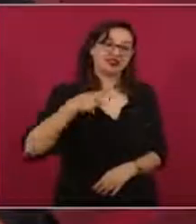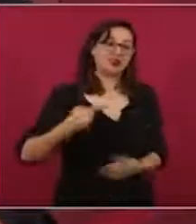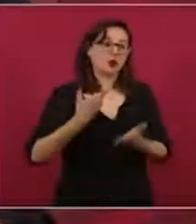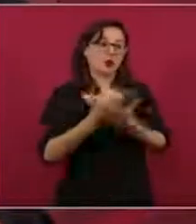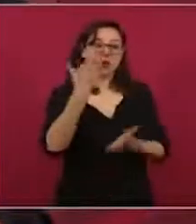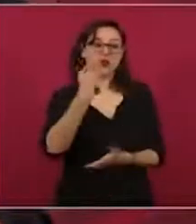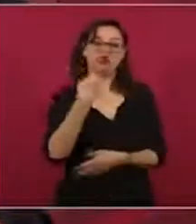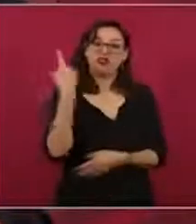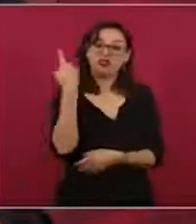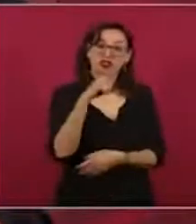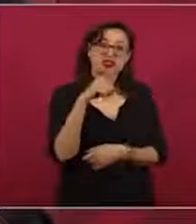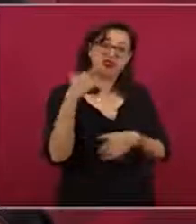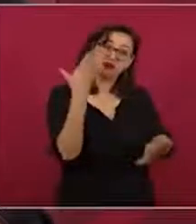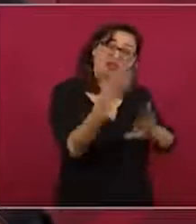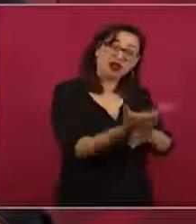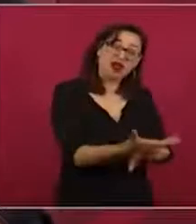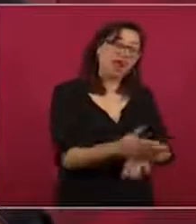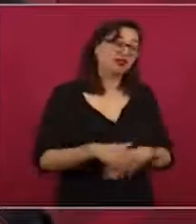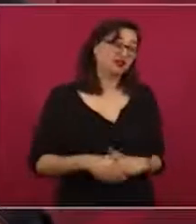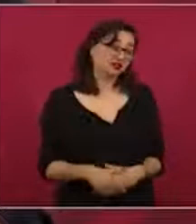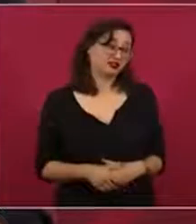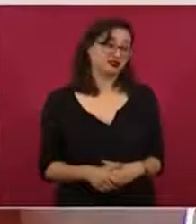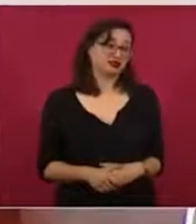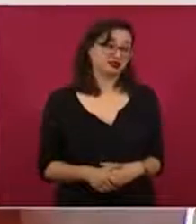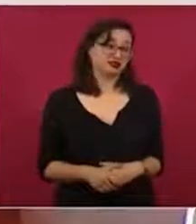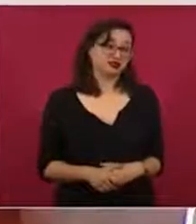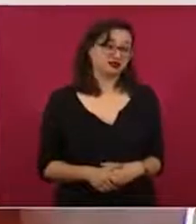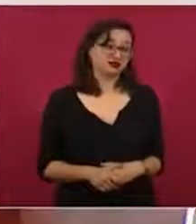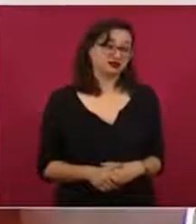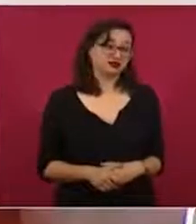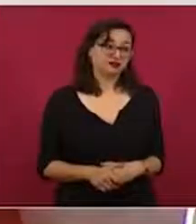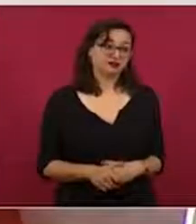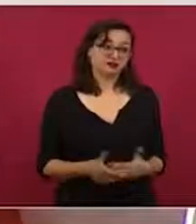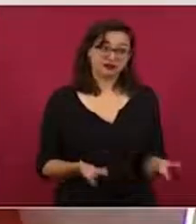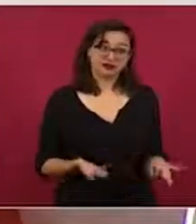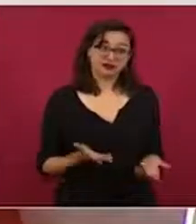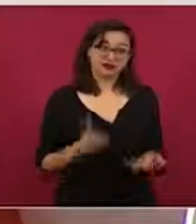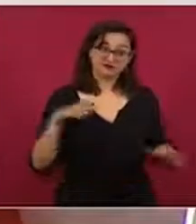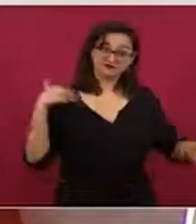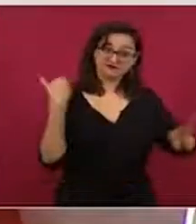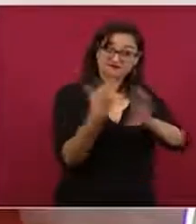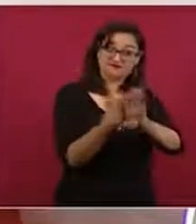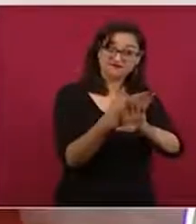penalmente,